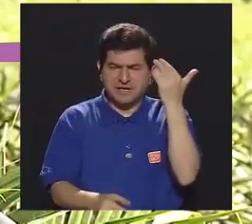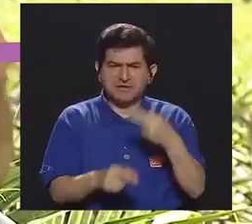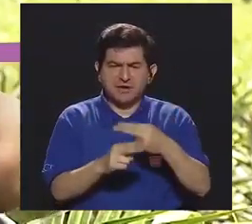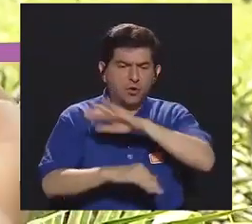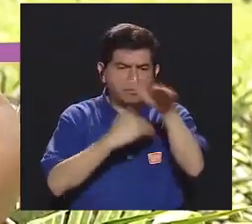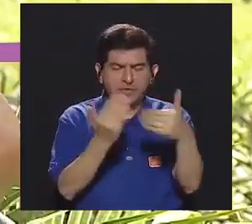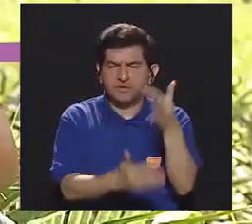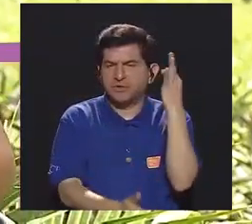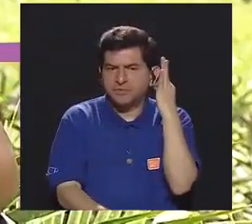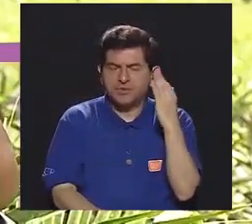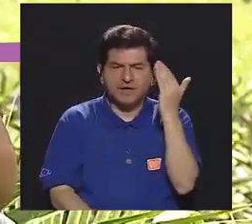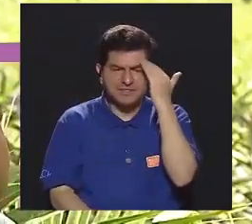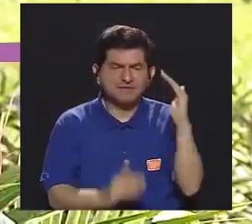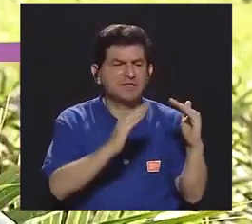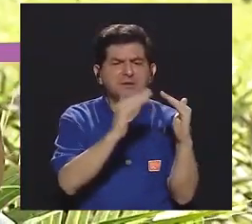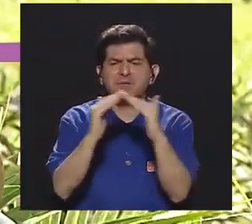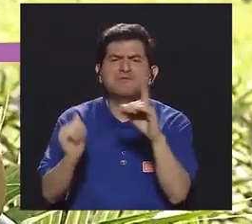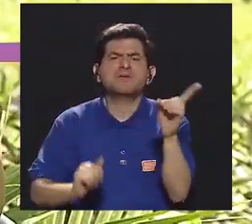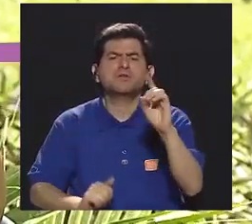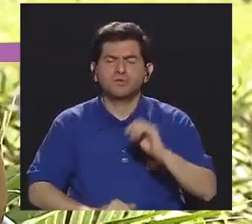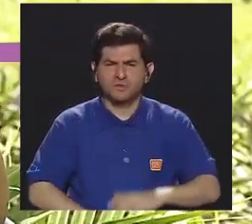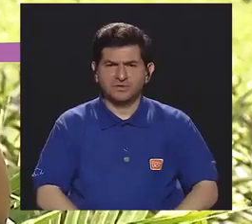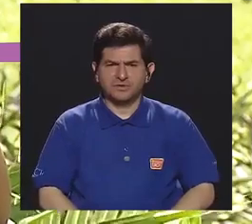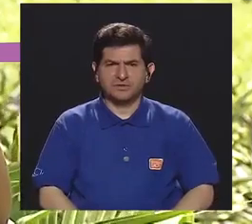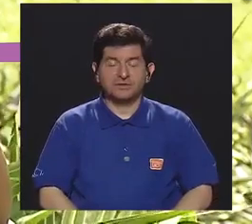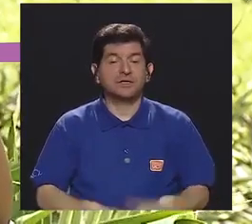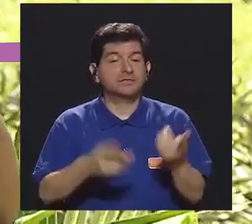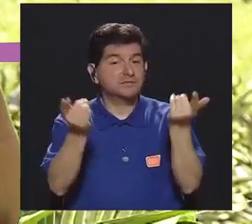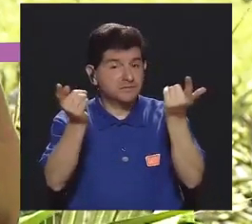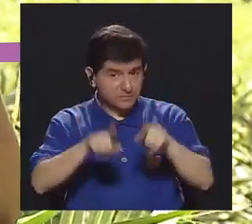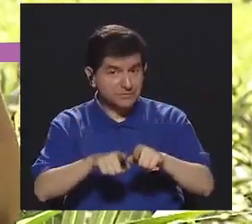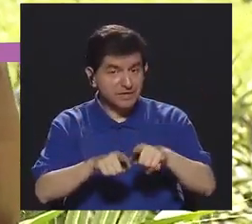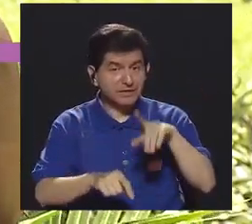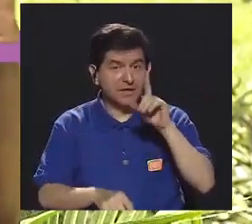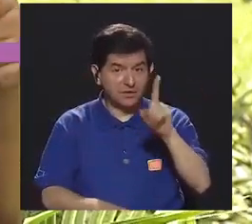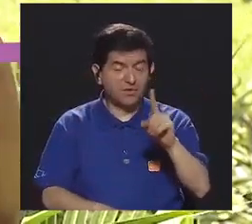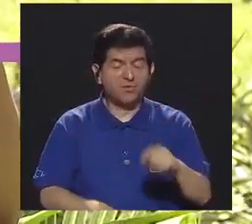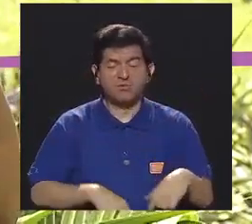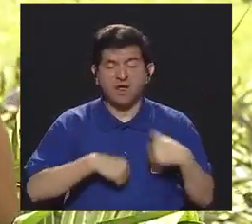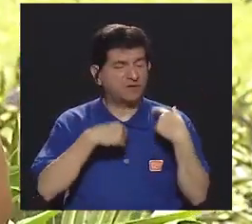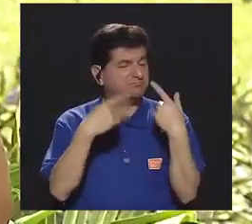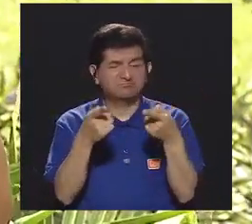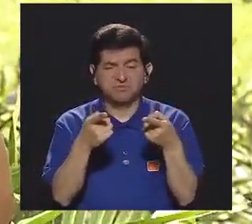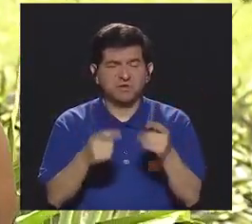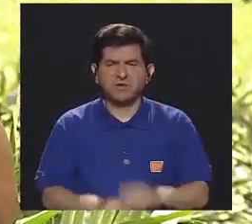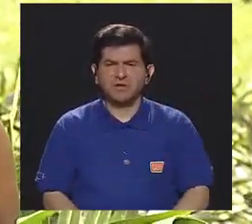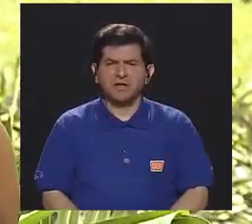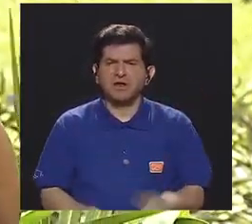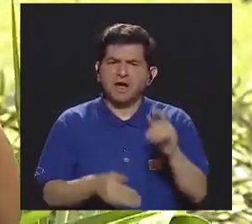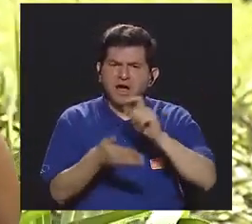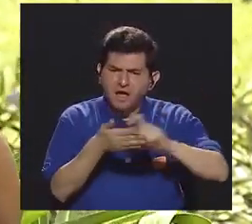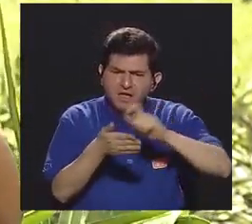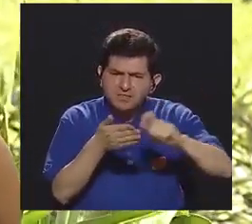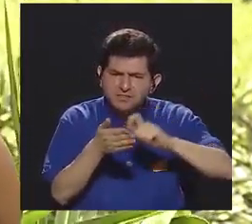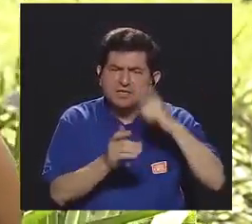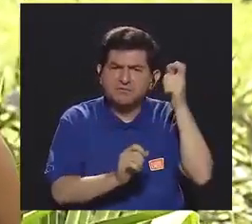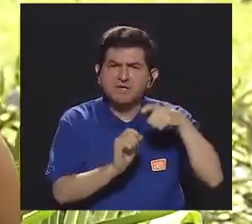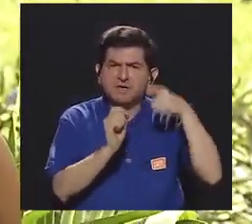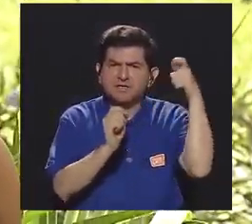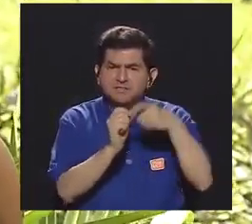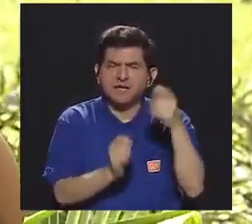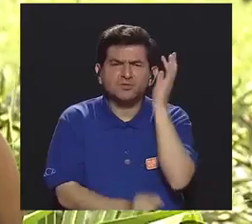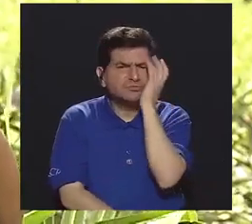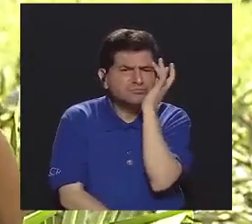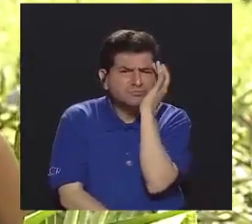y ya se sabían los nombres de todas las señoras, sabían dónde vivían. Nos pasó, por ejemplo, que una dejó de ir y entonces me escribieron